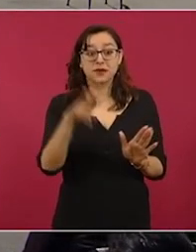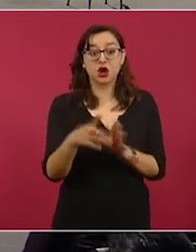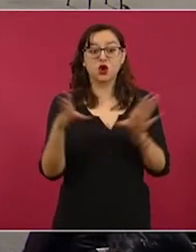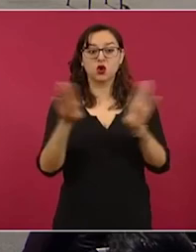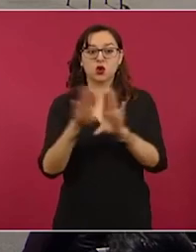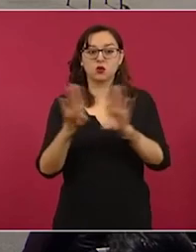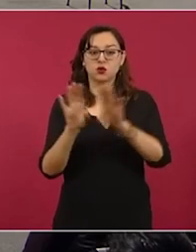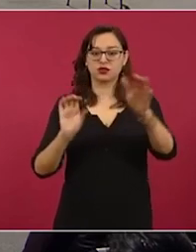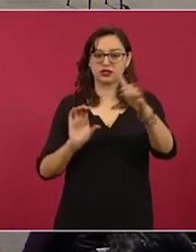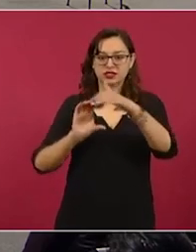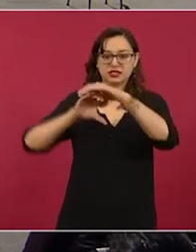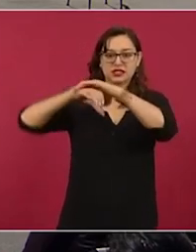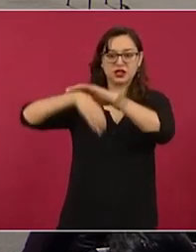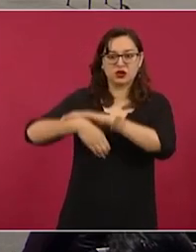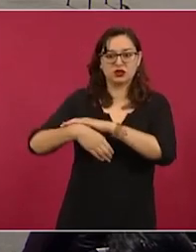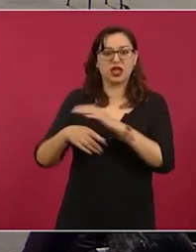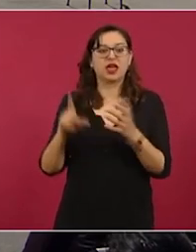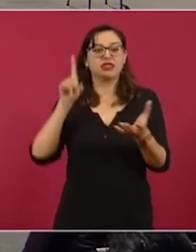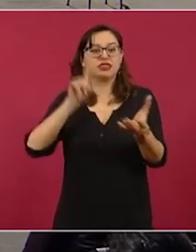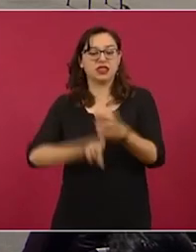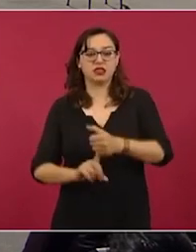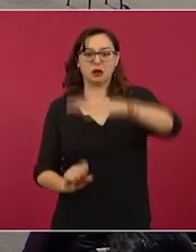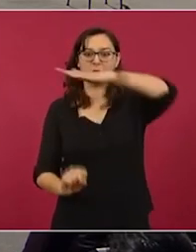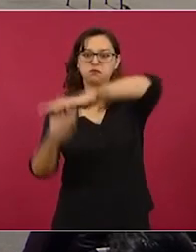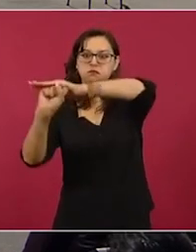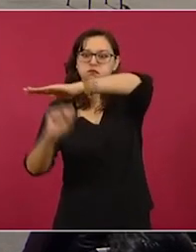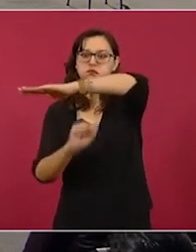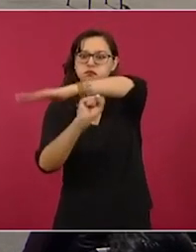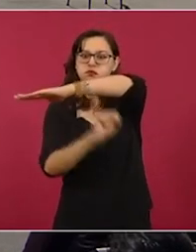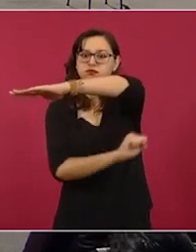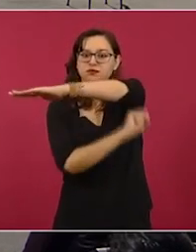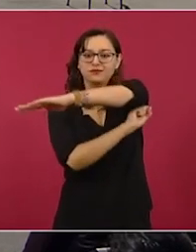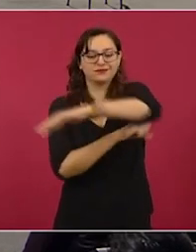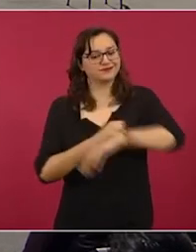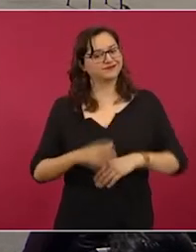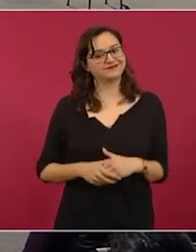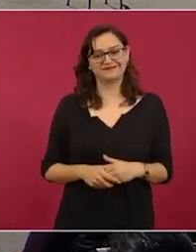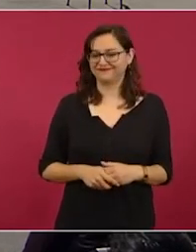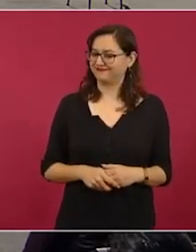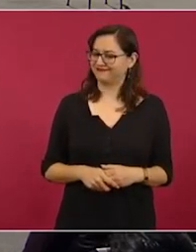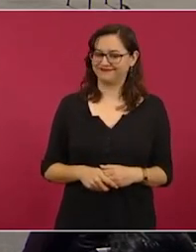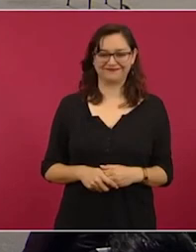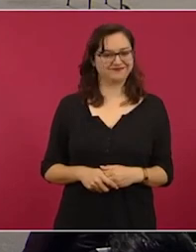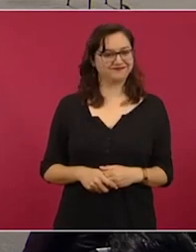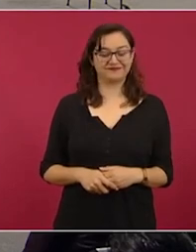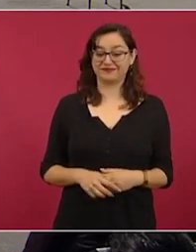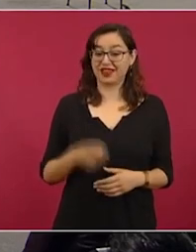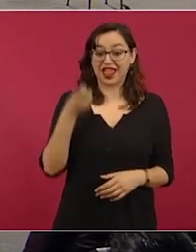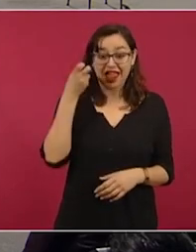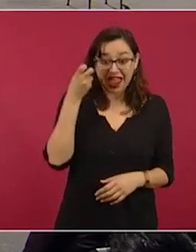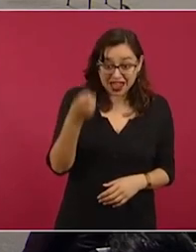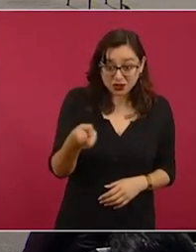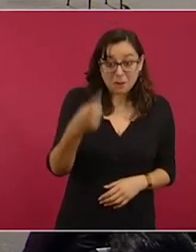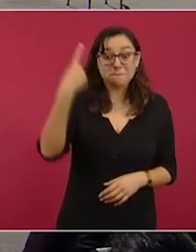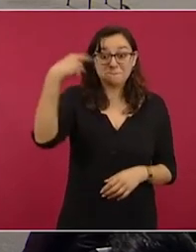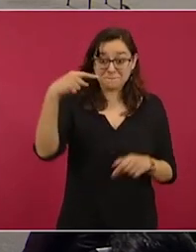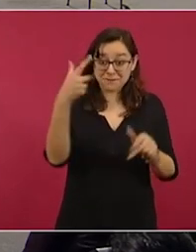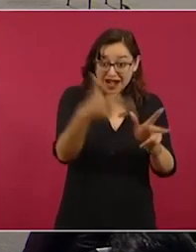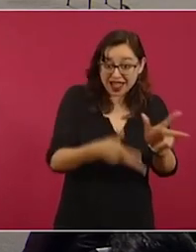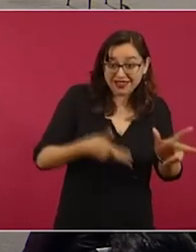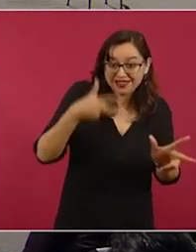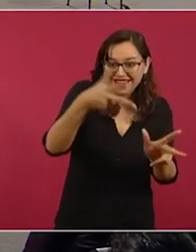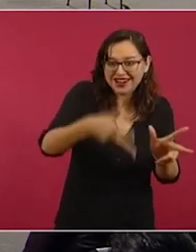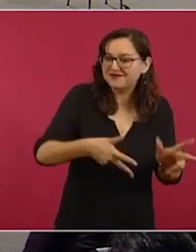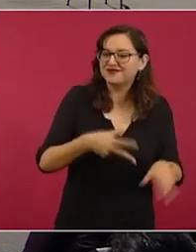concreto. Solo queremos aclarar que el tren no ha invadido ni un solo